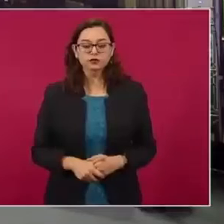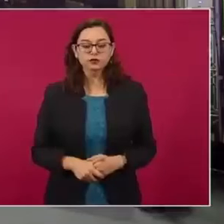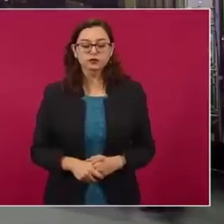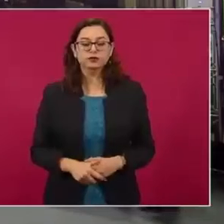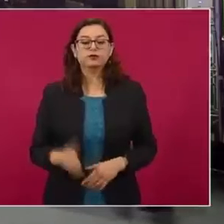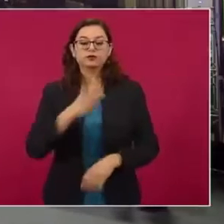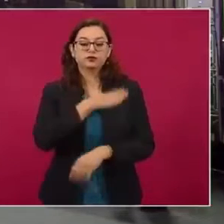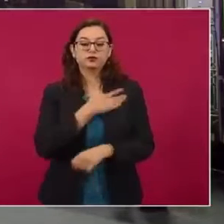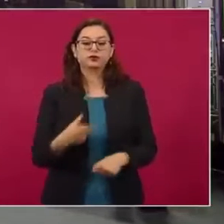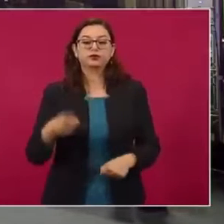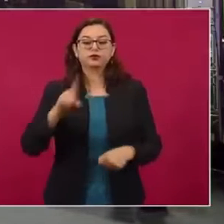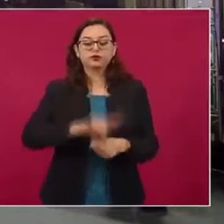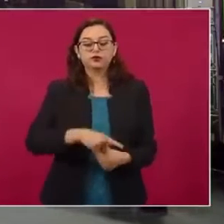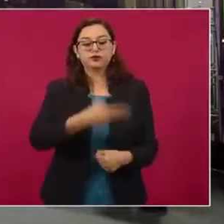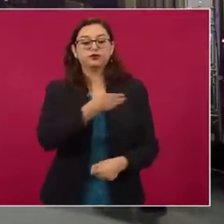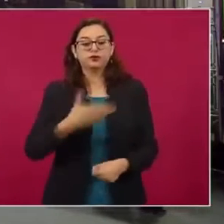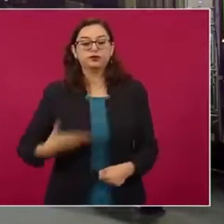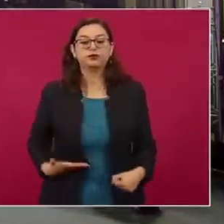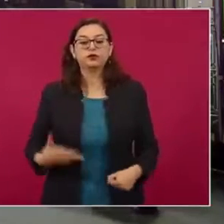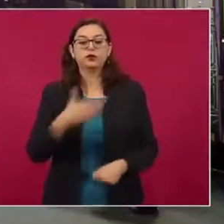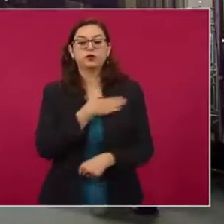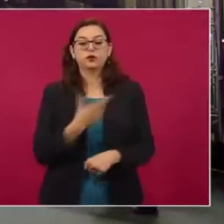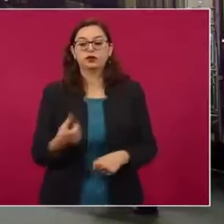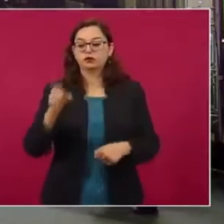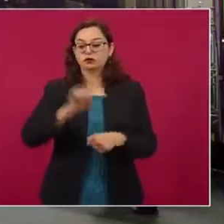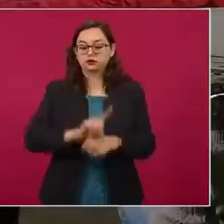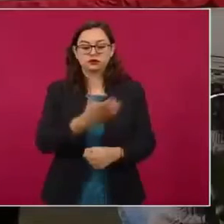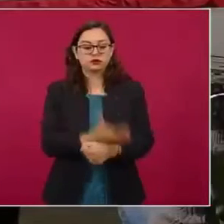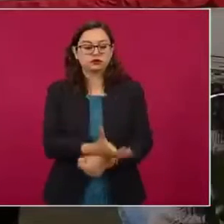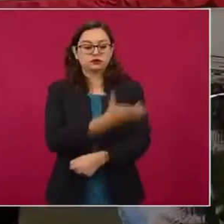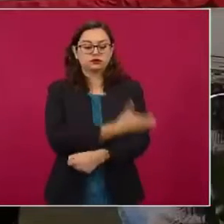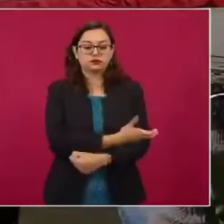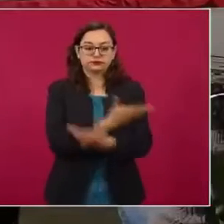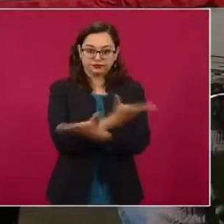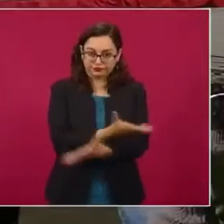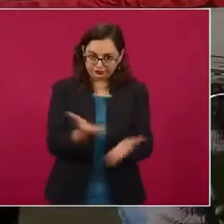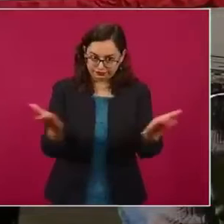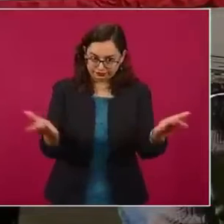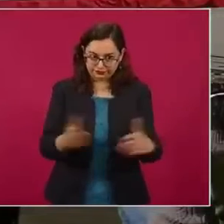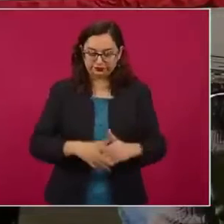Buenos días, señor presidente, buenos días, compañeros, medios de comunicación,